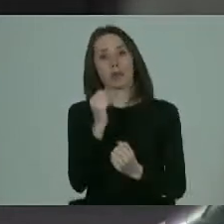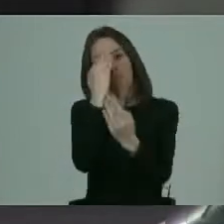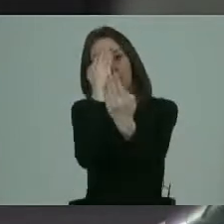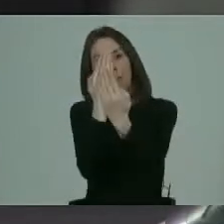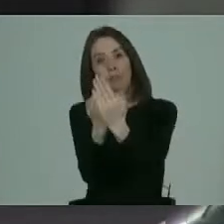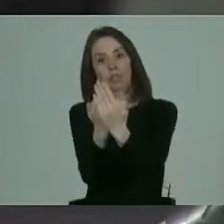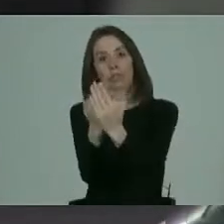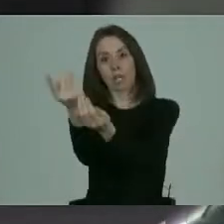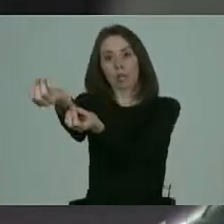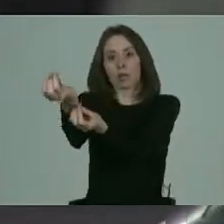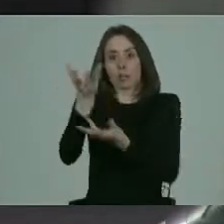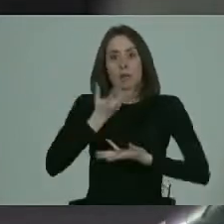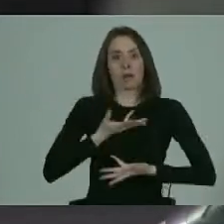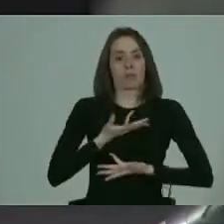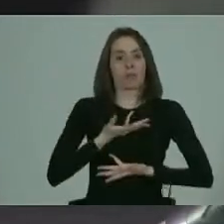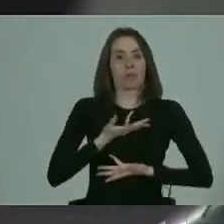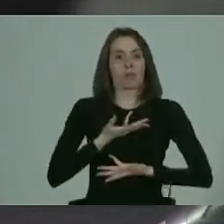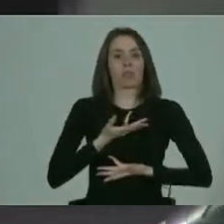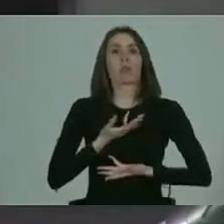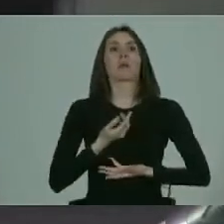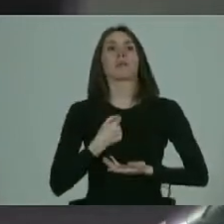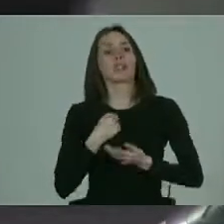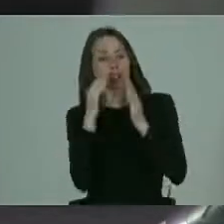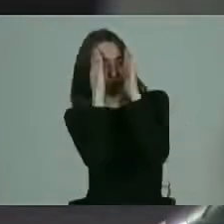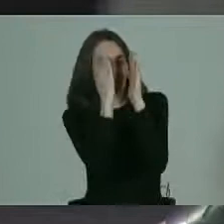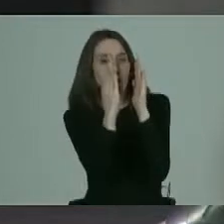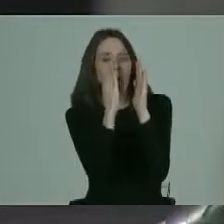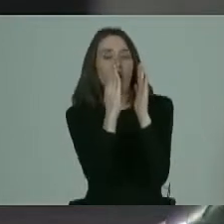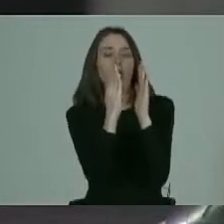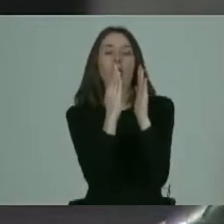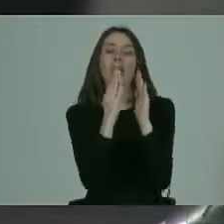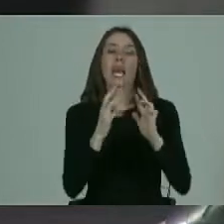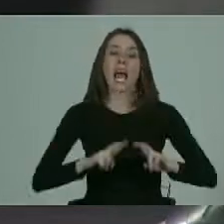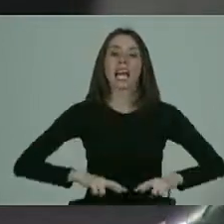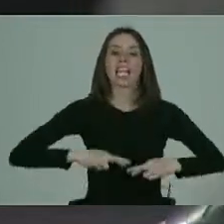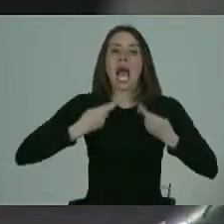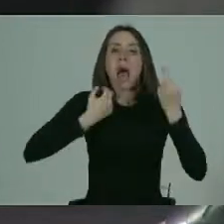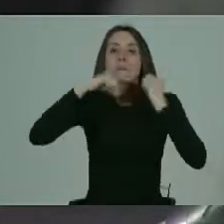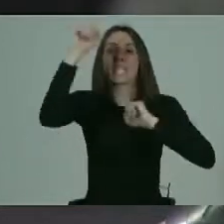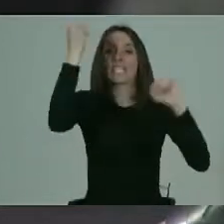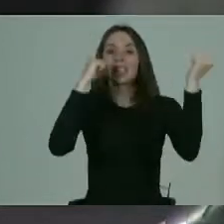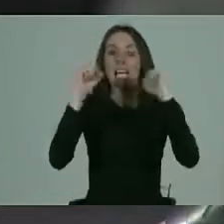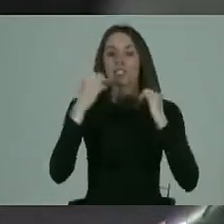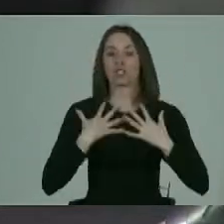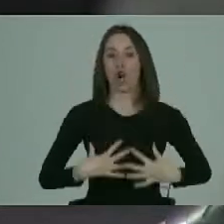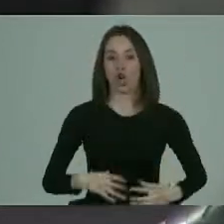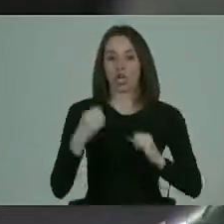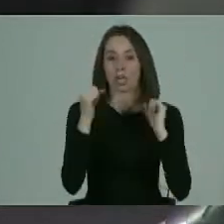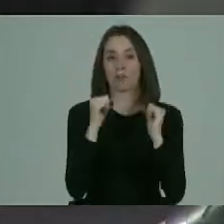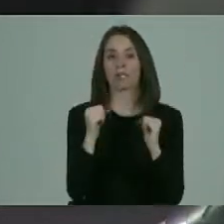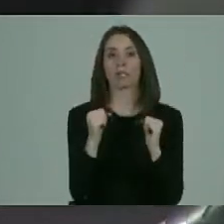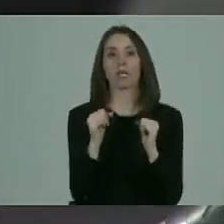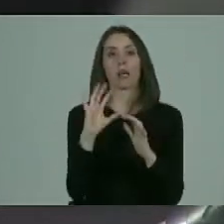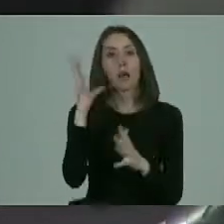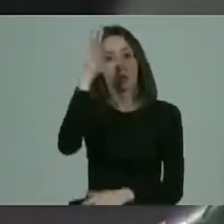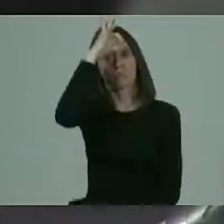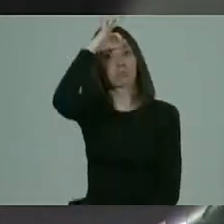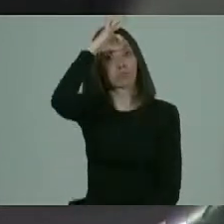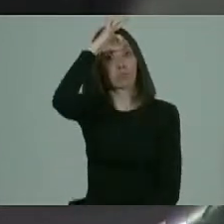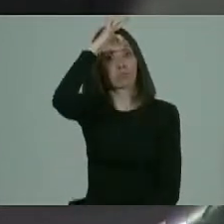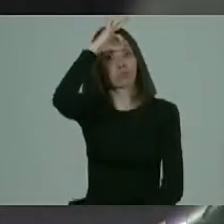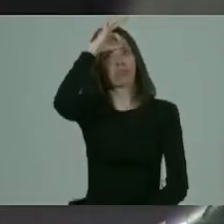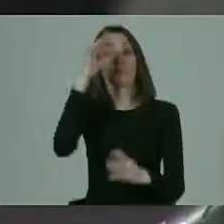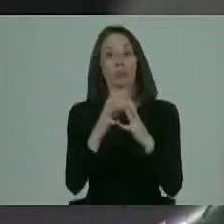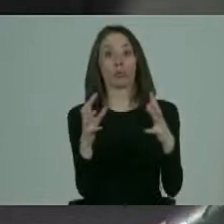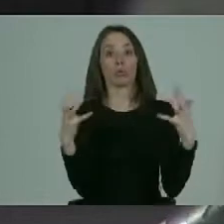enfrentar lo que me acaban de decir, pero estaba muy focalizada en mi rehabilitación física en ese minuto. Siento que hay gran ignorancia y una tremenda